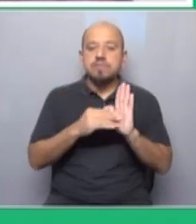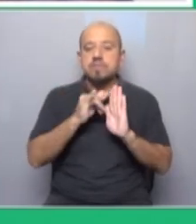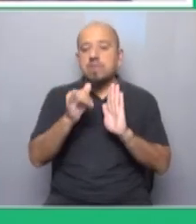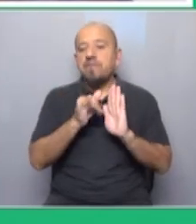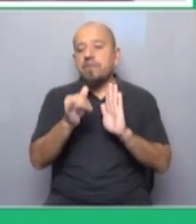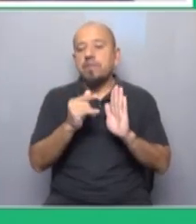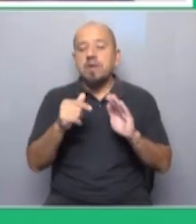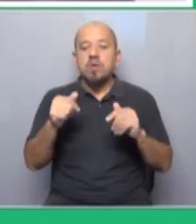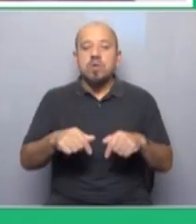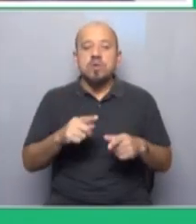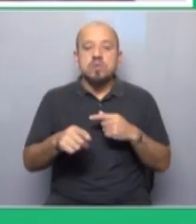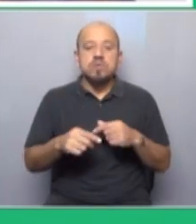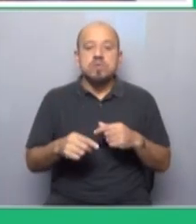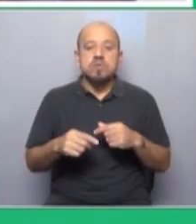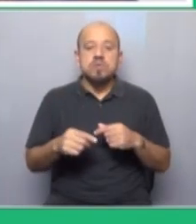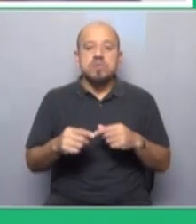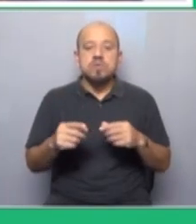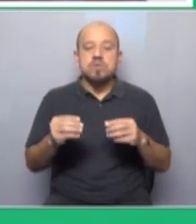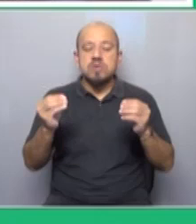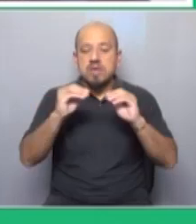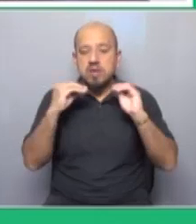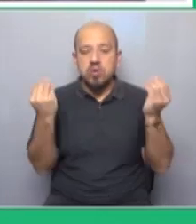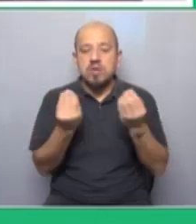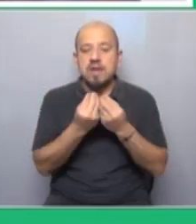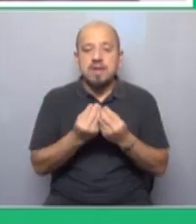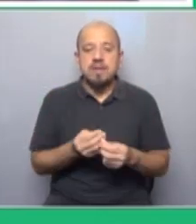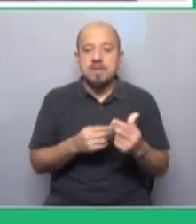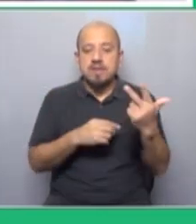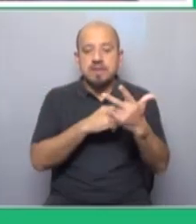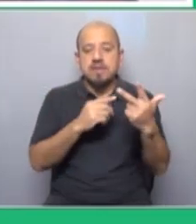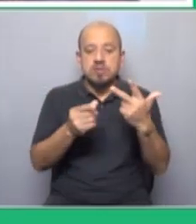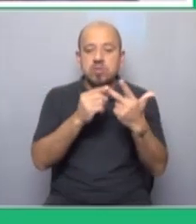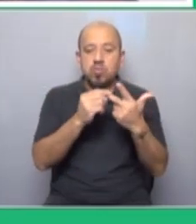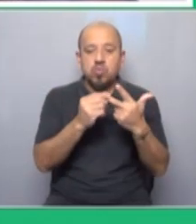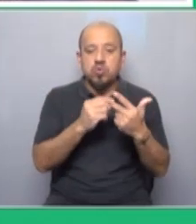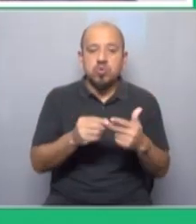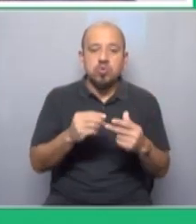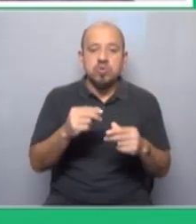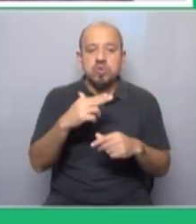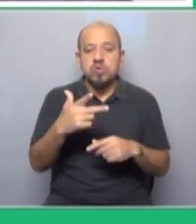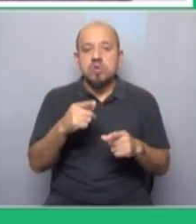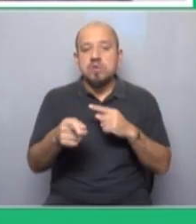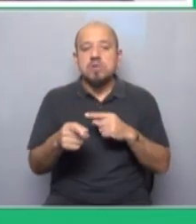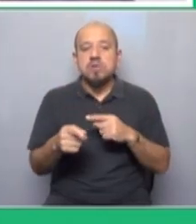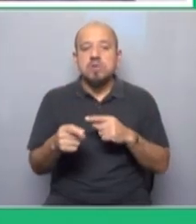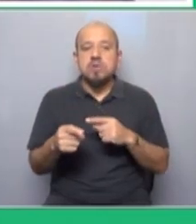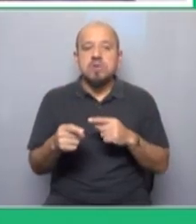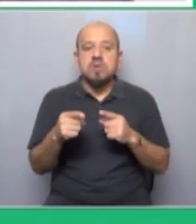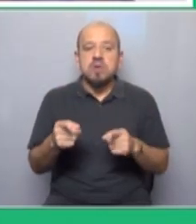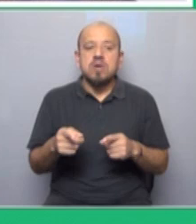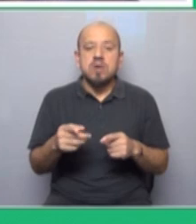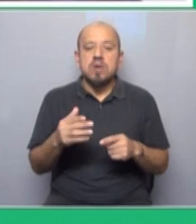actualidad una tercera parte, una tercera parte de la clase obrera global se encuentra como